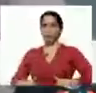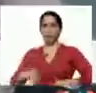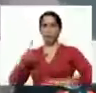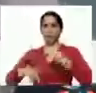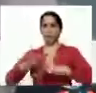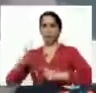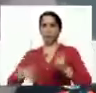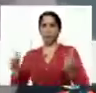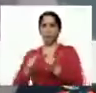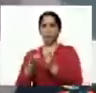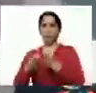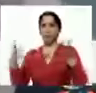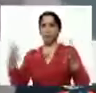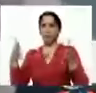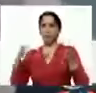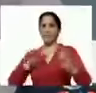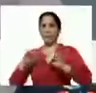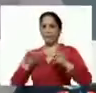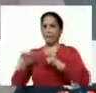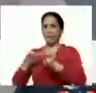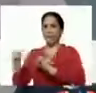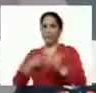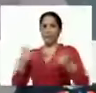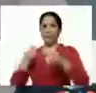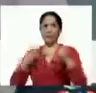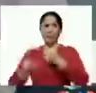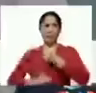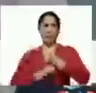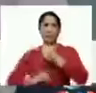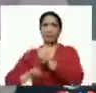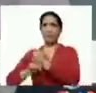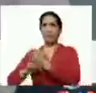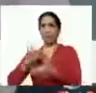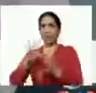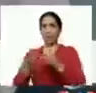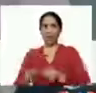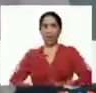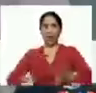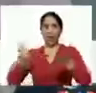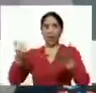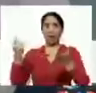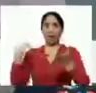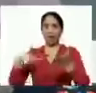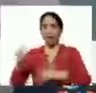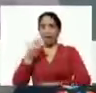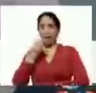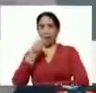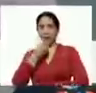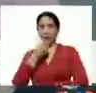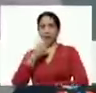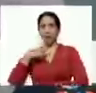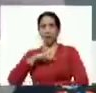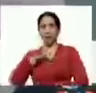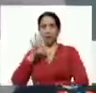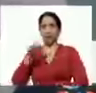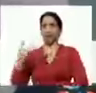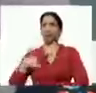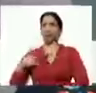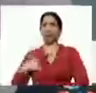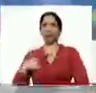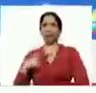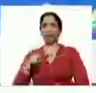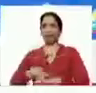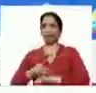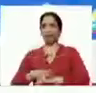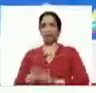con esta gran maquinaria logística sobre la base de los clac nosotros tenemos garantizada la seguridad alimentaria de nuestro país en cualquier circunstancia mi comandante